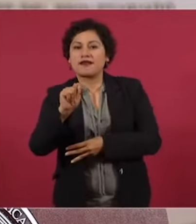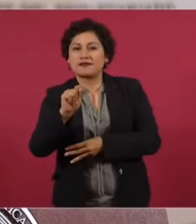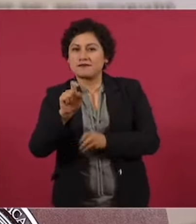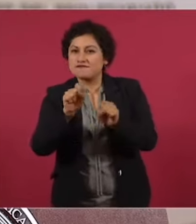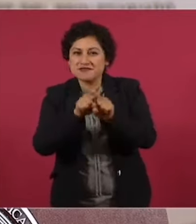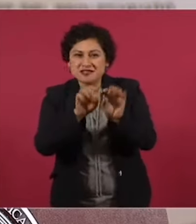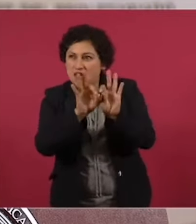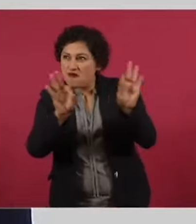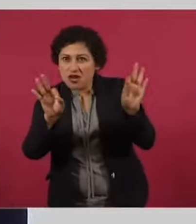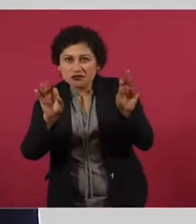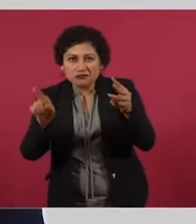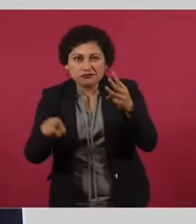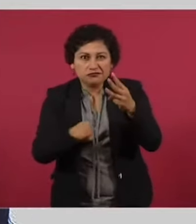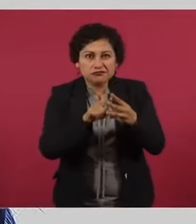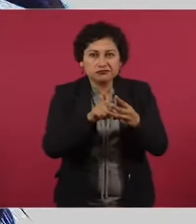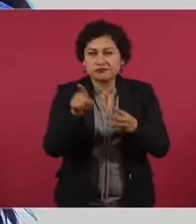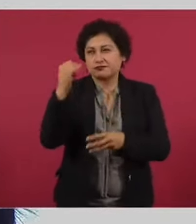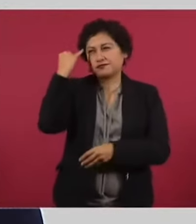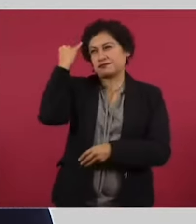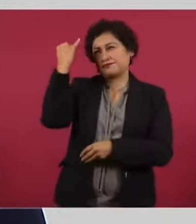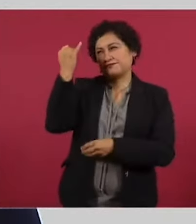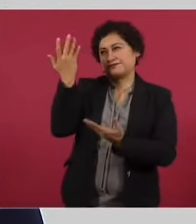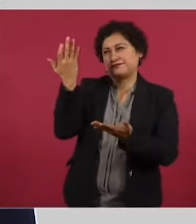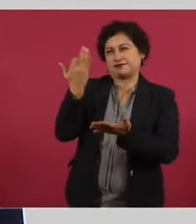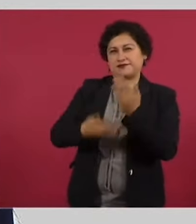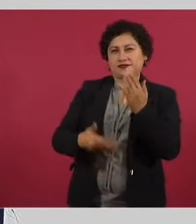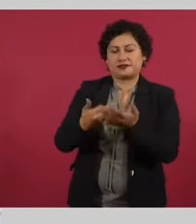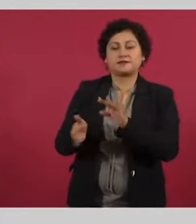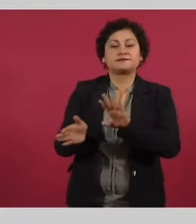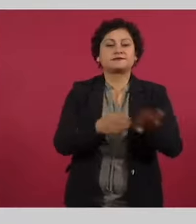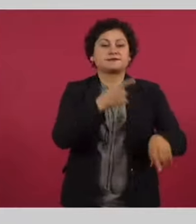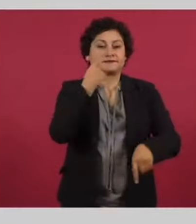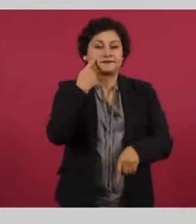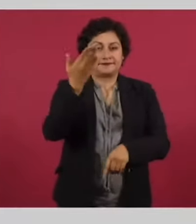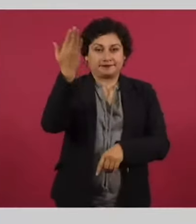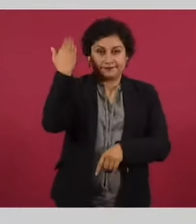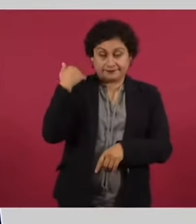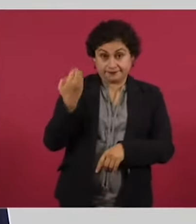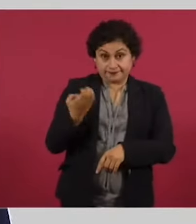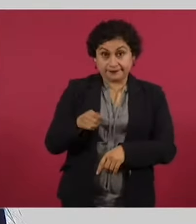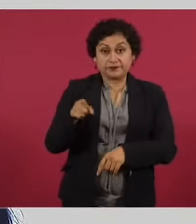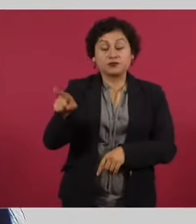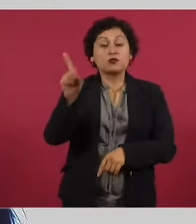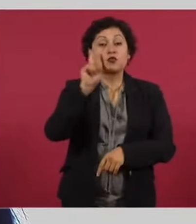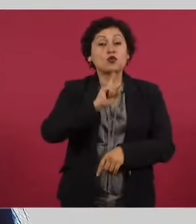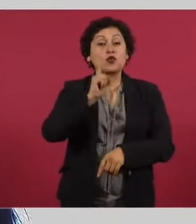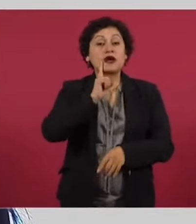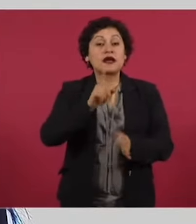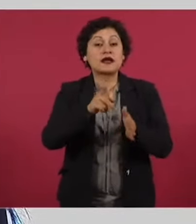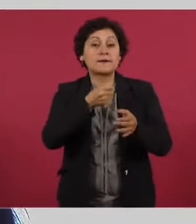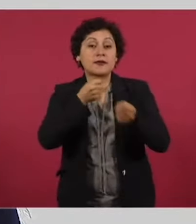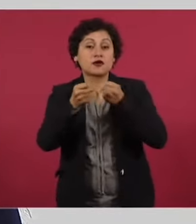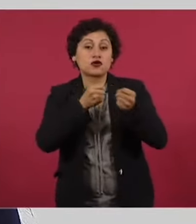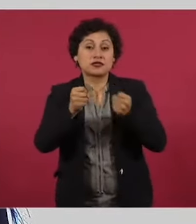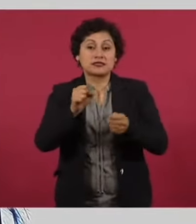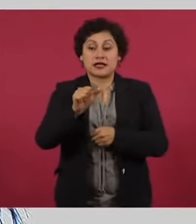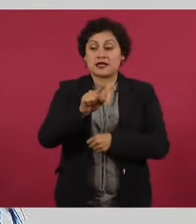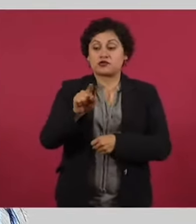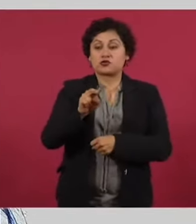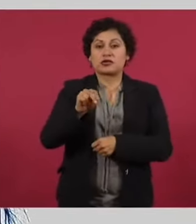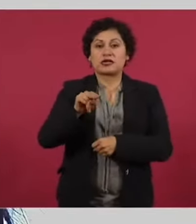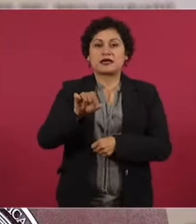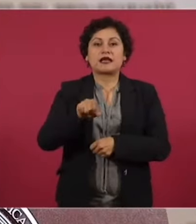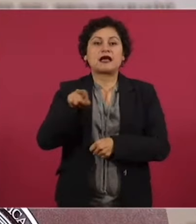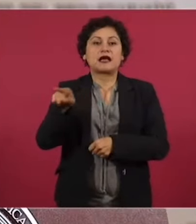historia comenzó el pasado 19 de enero cuando la periodista Azucena Uresti informó a través de su espacio informativo